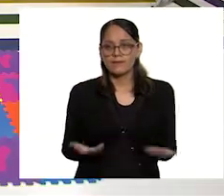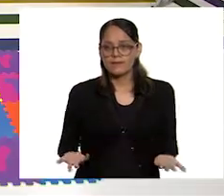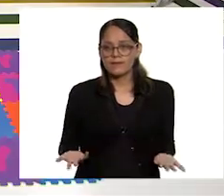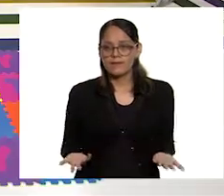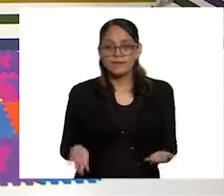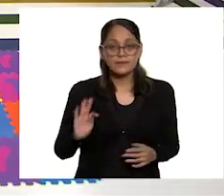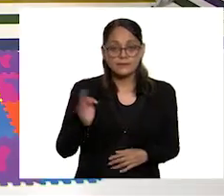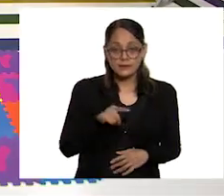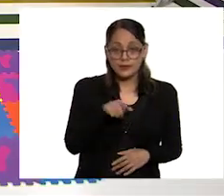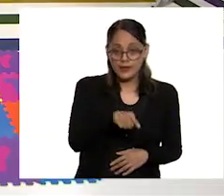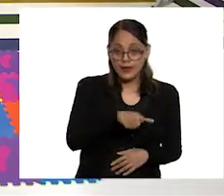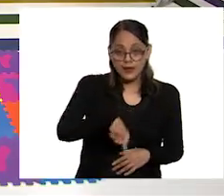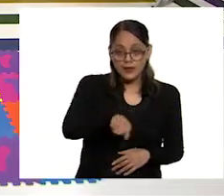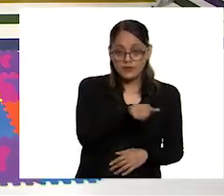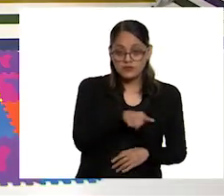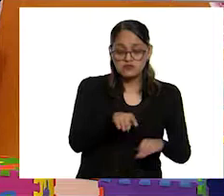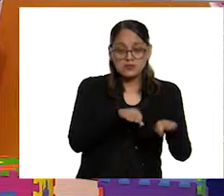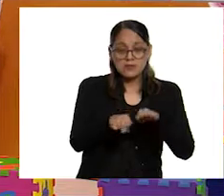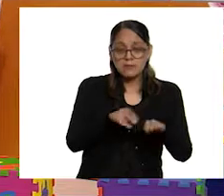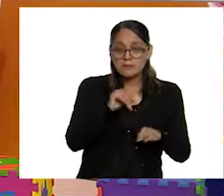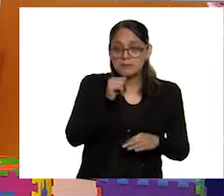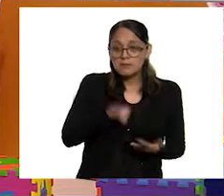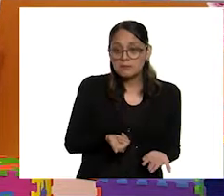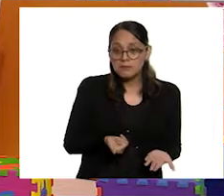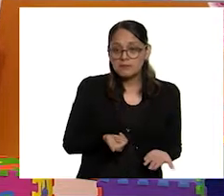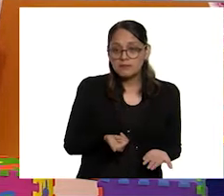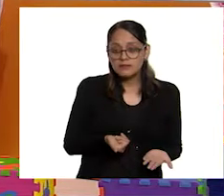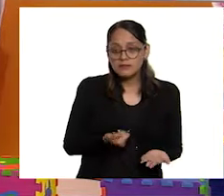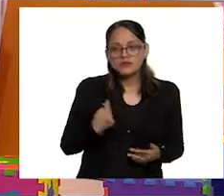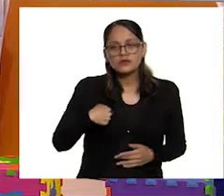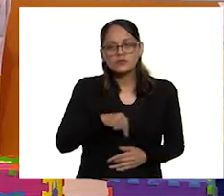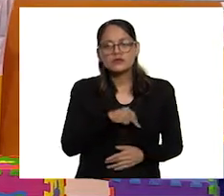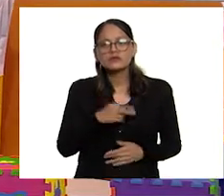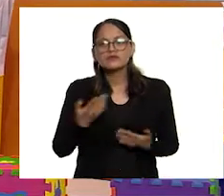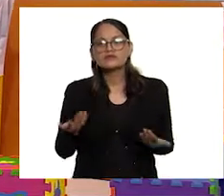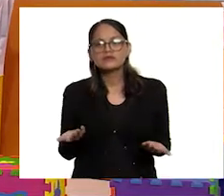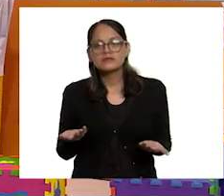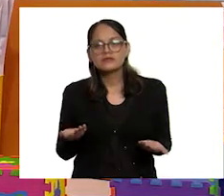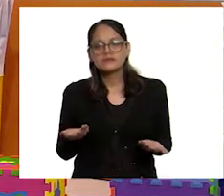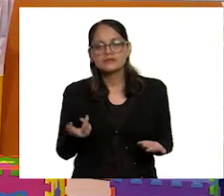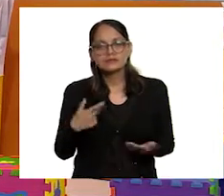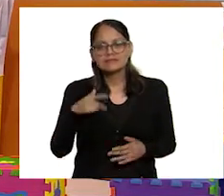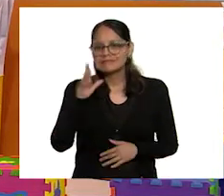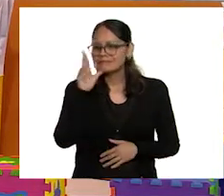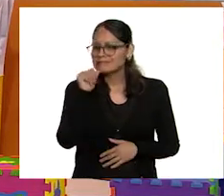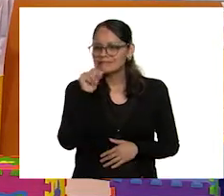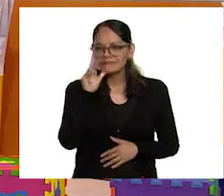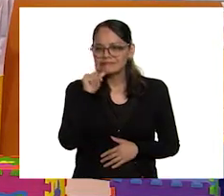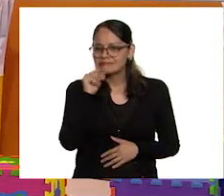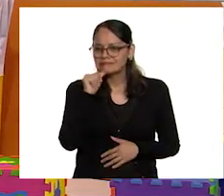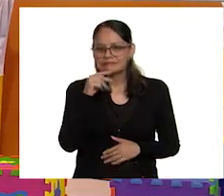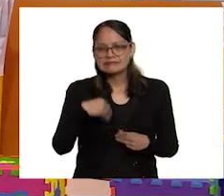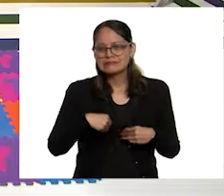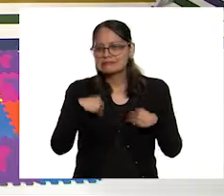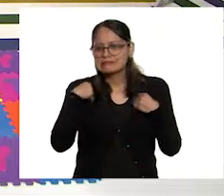Si ellos no hicieran esto, nosotros no podríamos vivir.